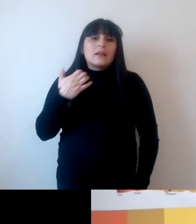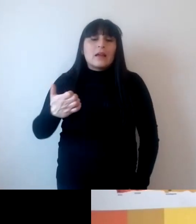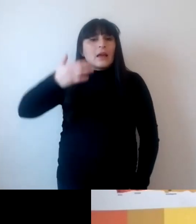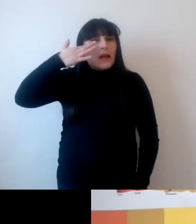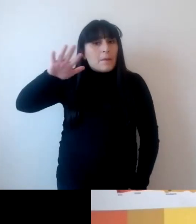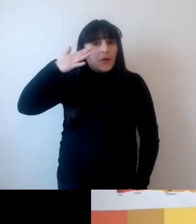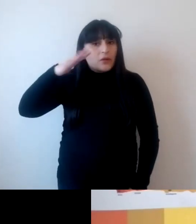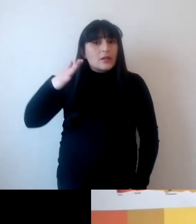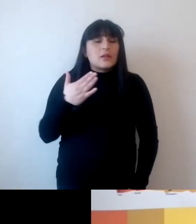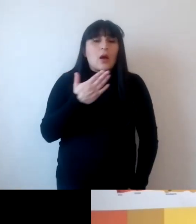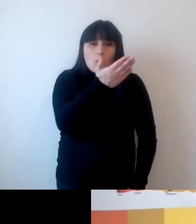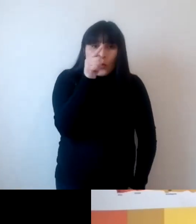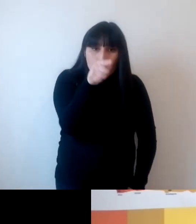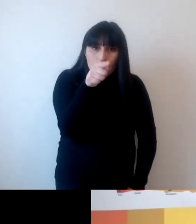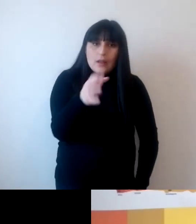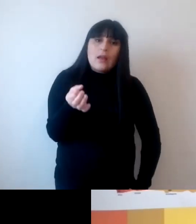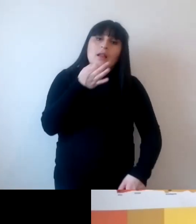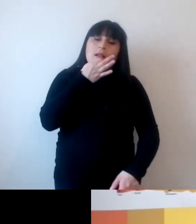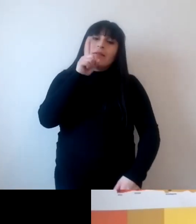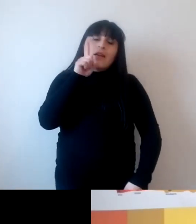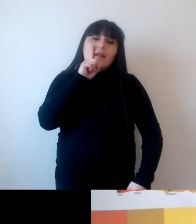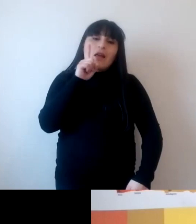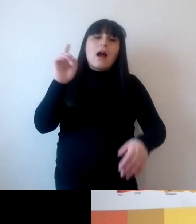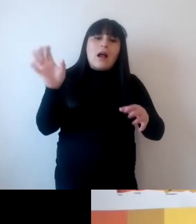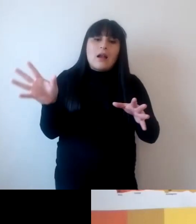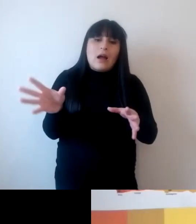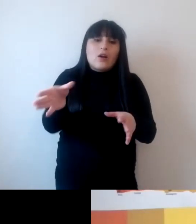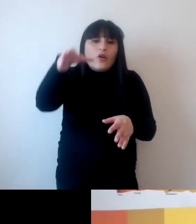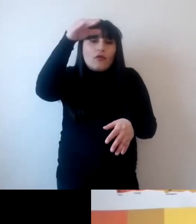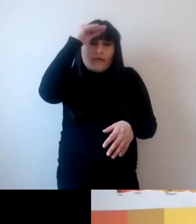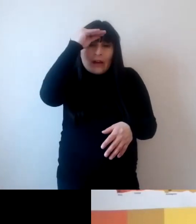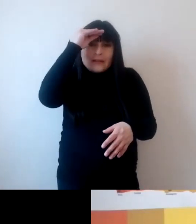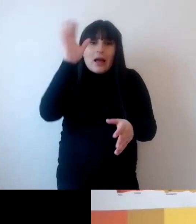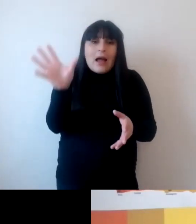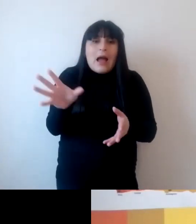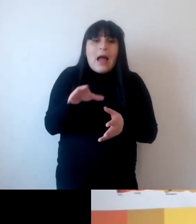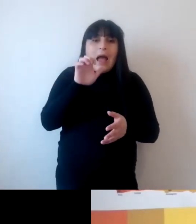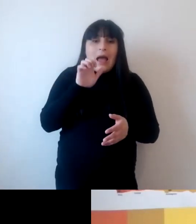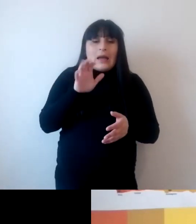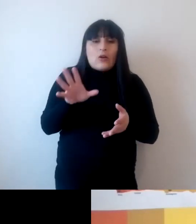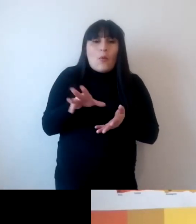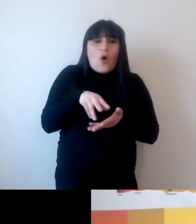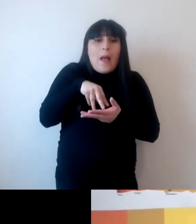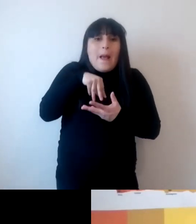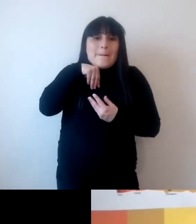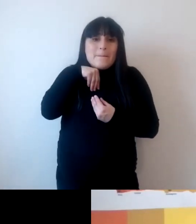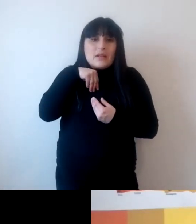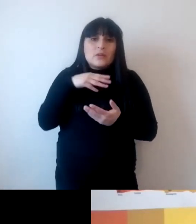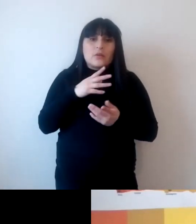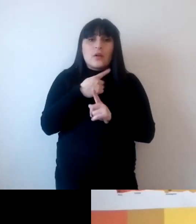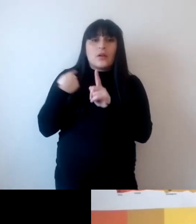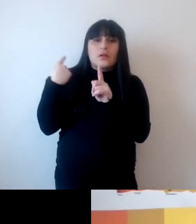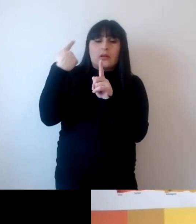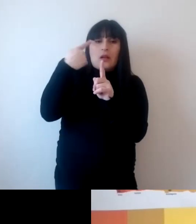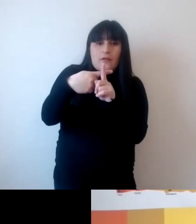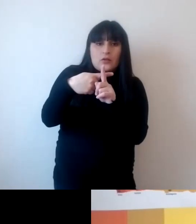motivacional en este proceso por ejemplo infundir confianza o coraje y voy a sumarle a una pregunta del profesor